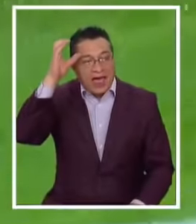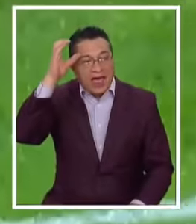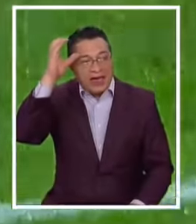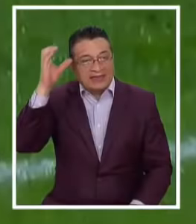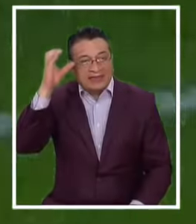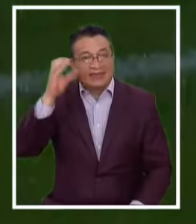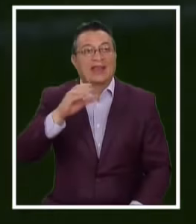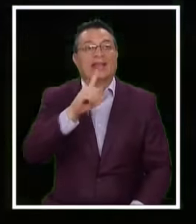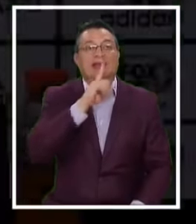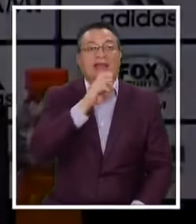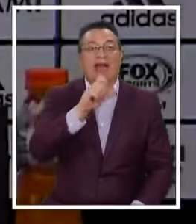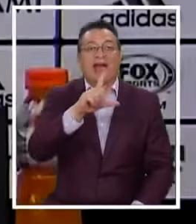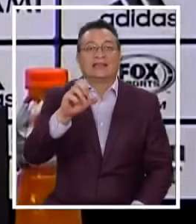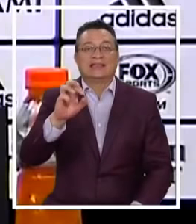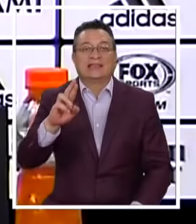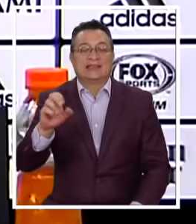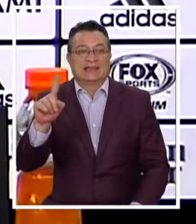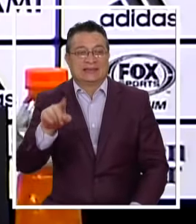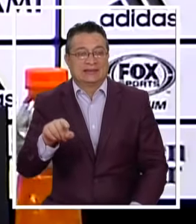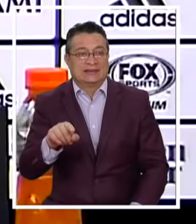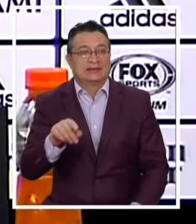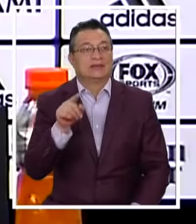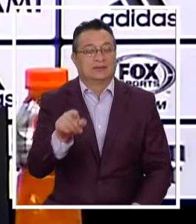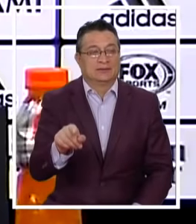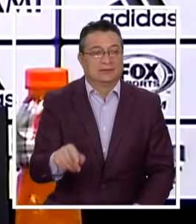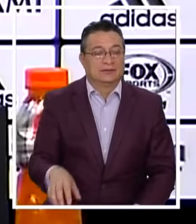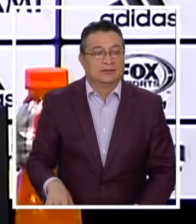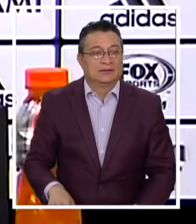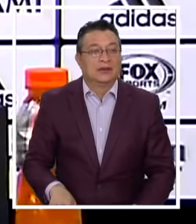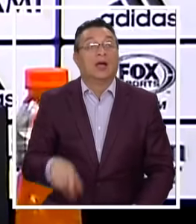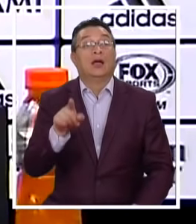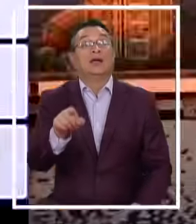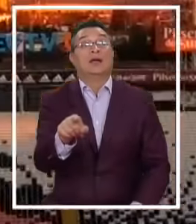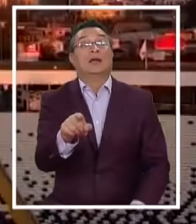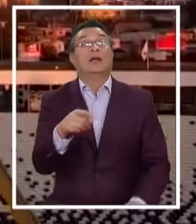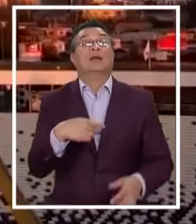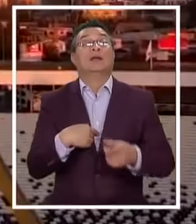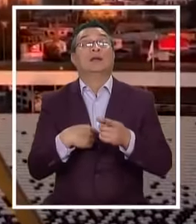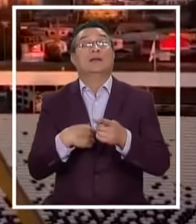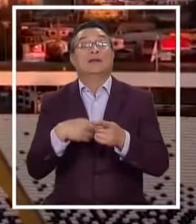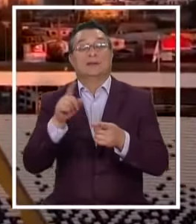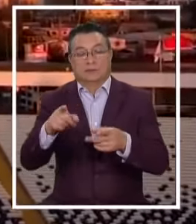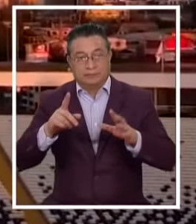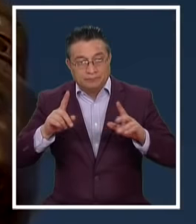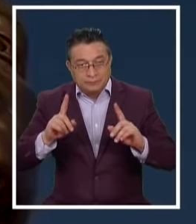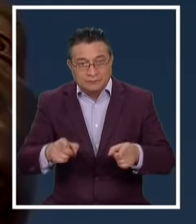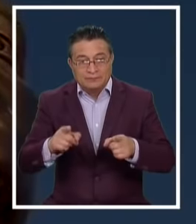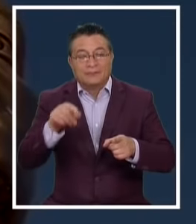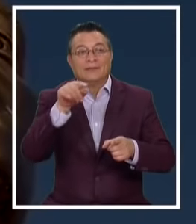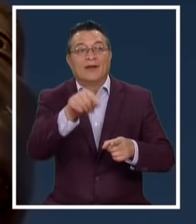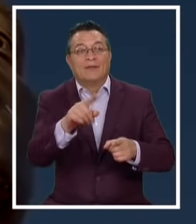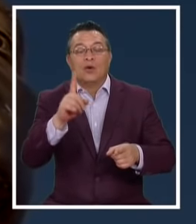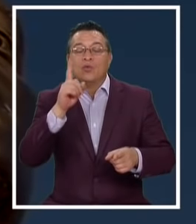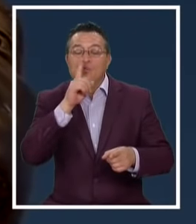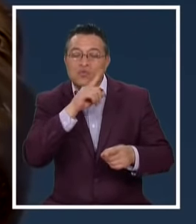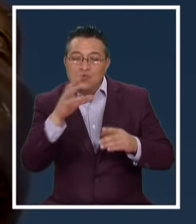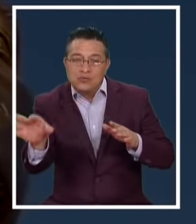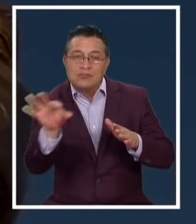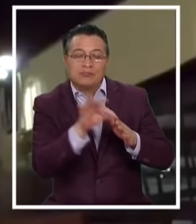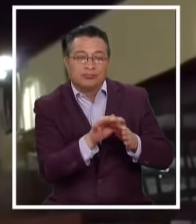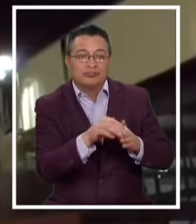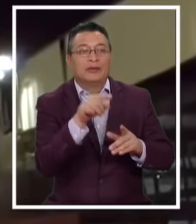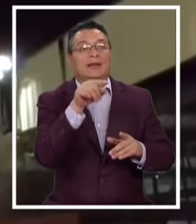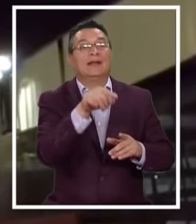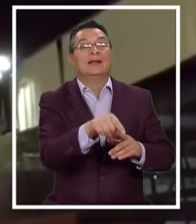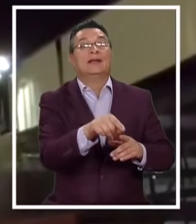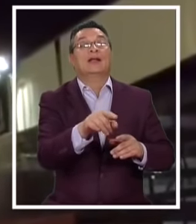Cabral No tengo dudas Perdón Que vamos a incorporar De esta forma Y a última hora Justo antes del cierre Del